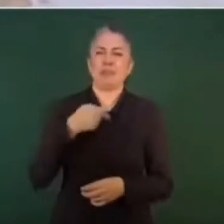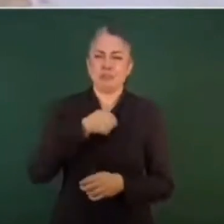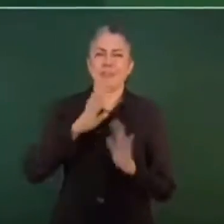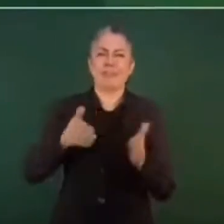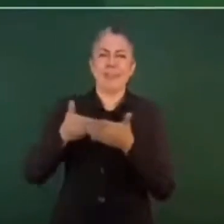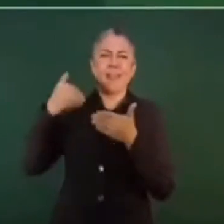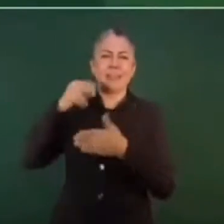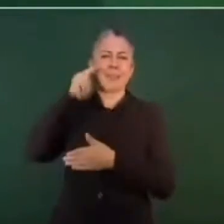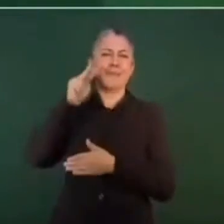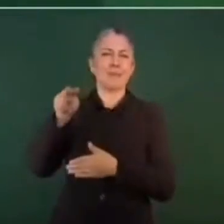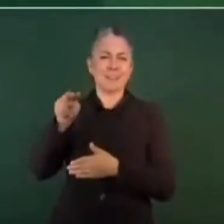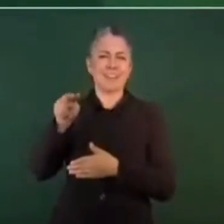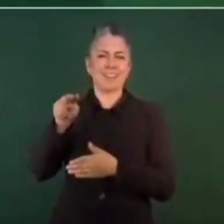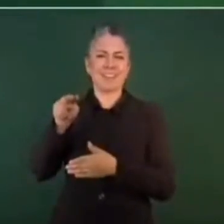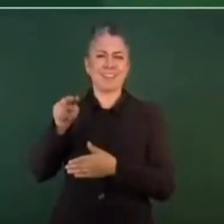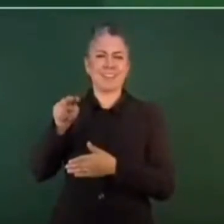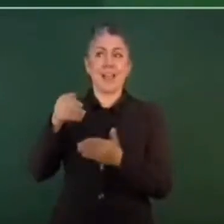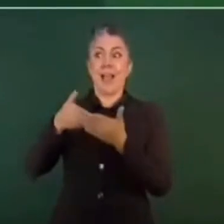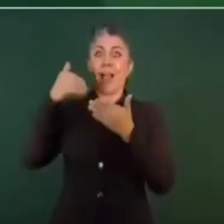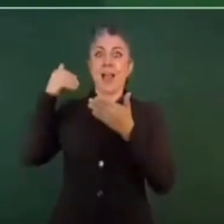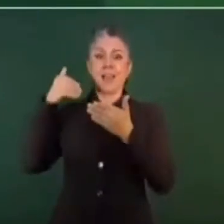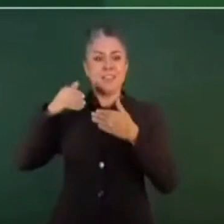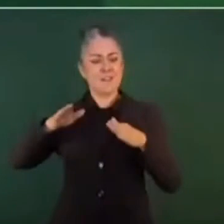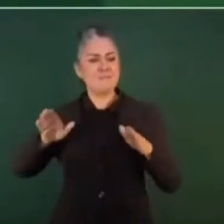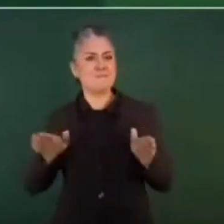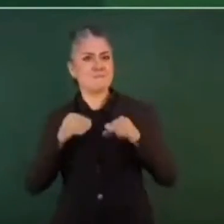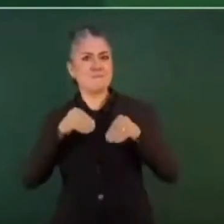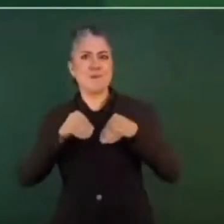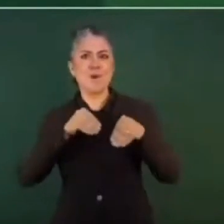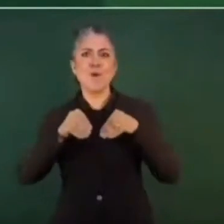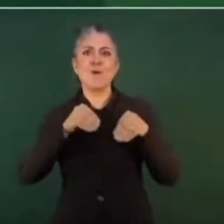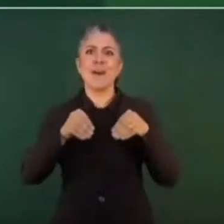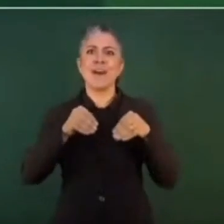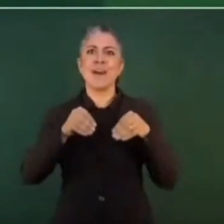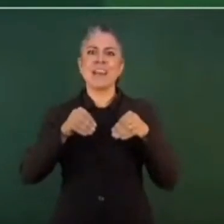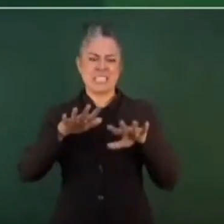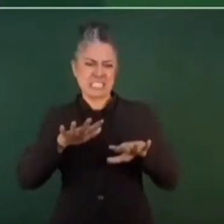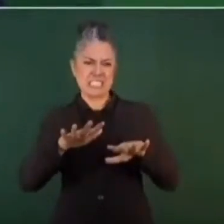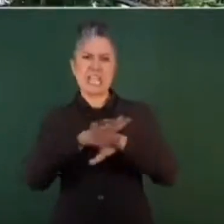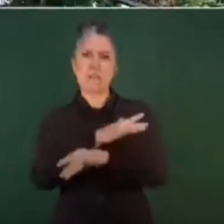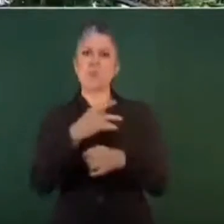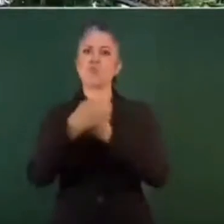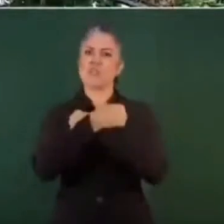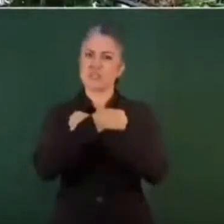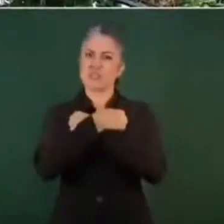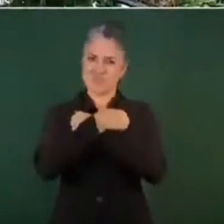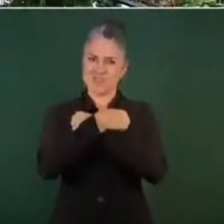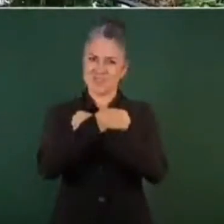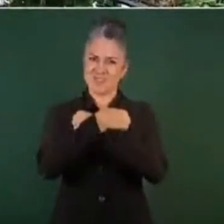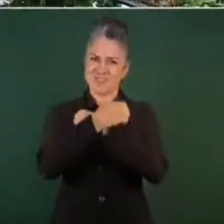impulsaba la llamada reforma educativa decía me preocupan mucho los niños